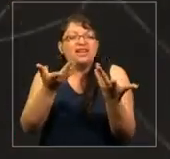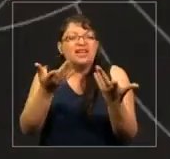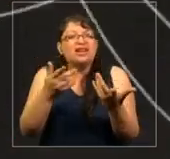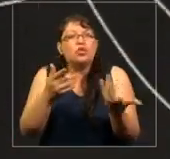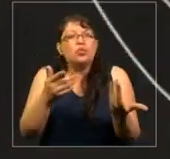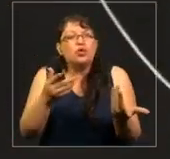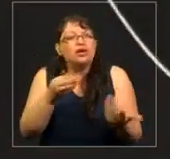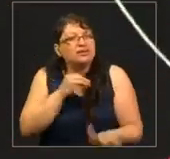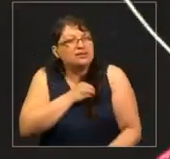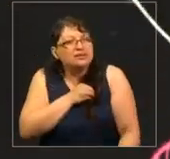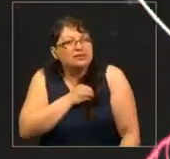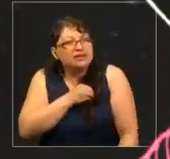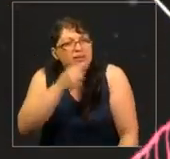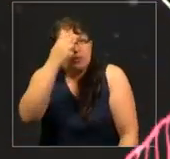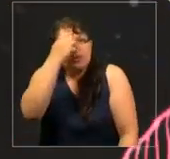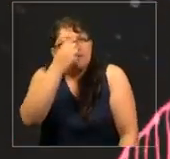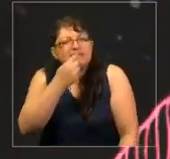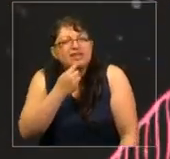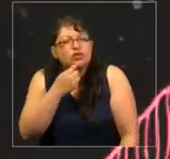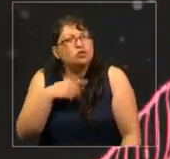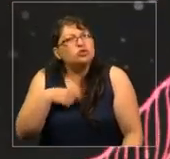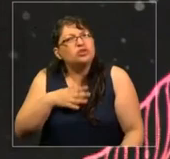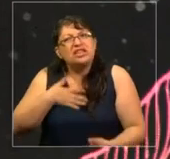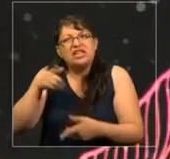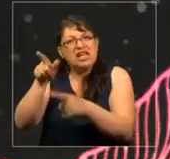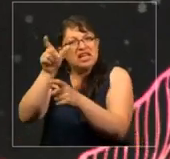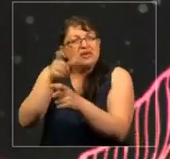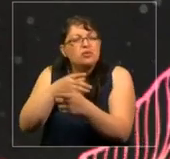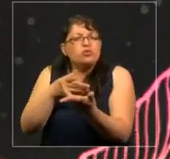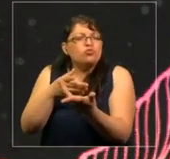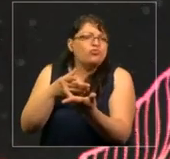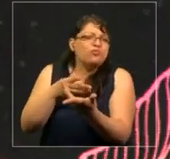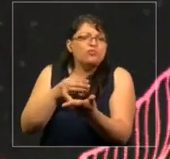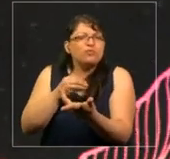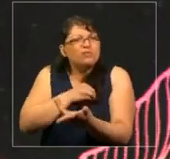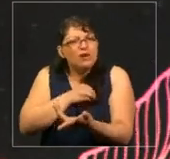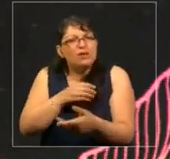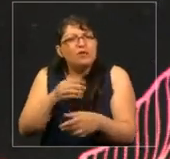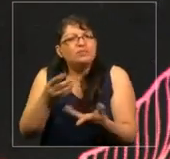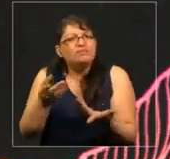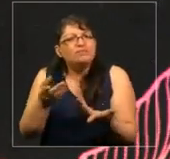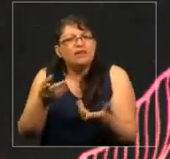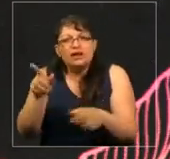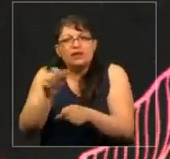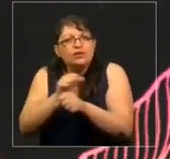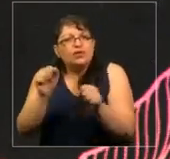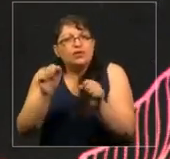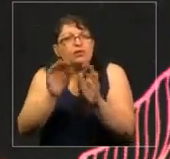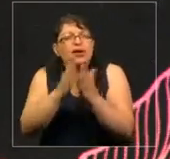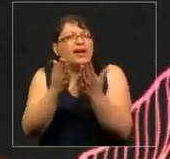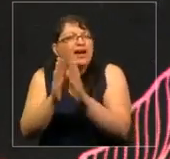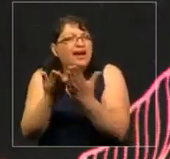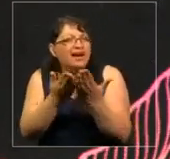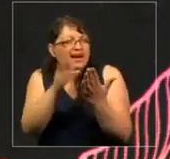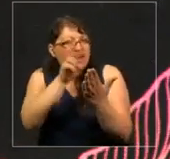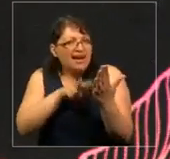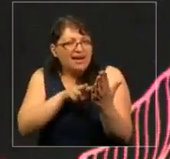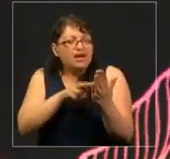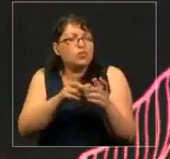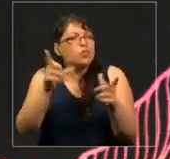sentirme triste por él. Yo dije, pobre, no va a poder leer todas las escritoras